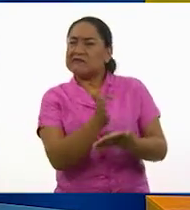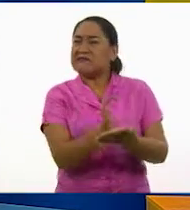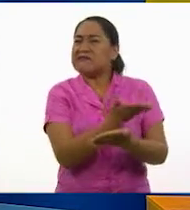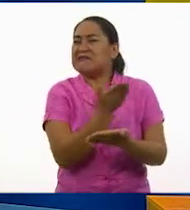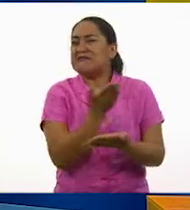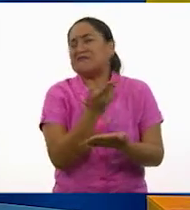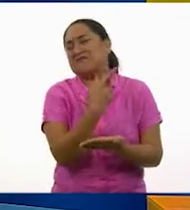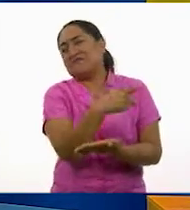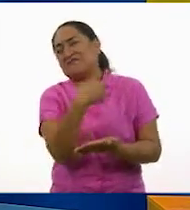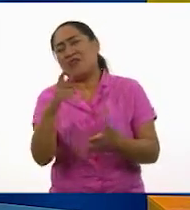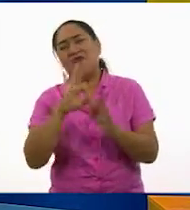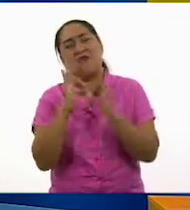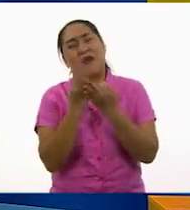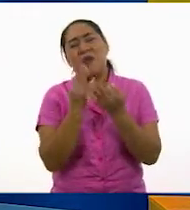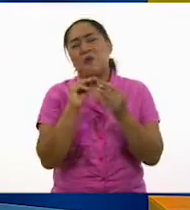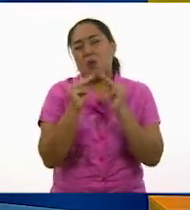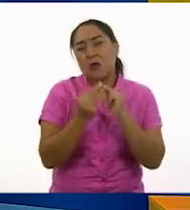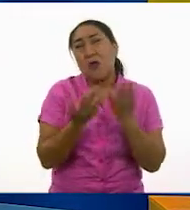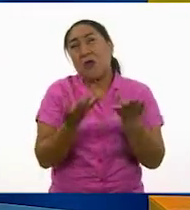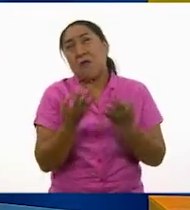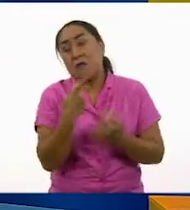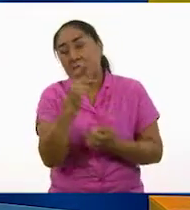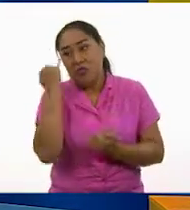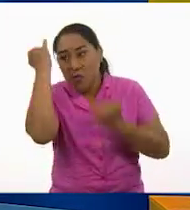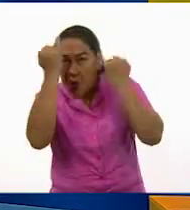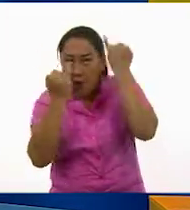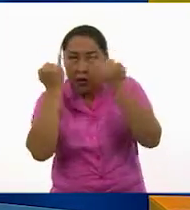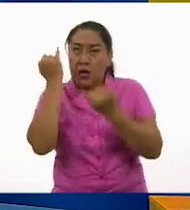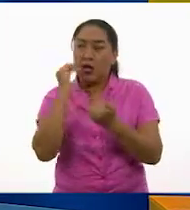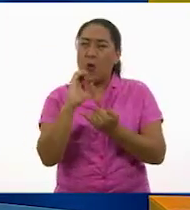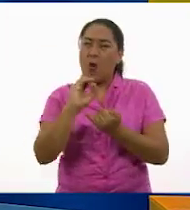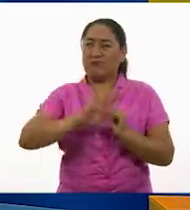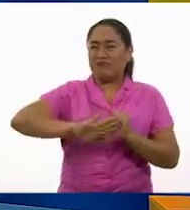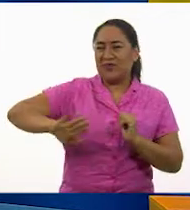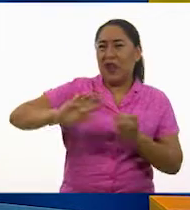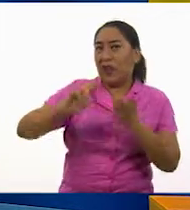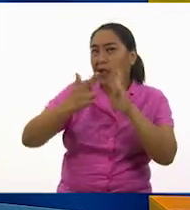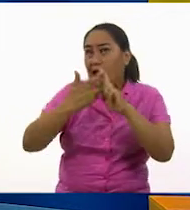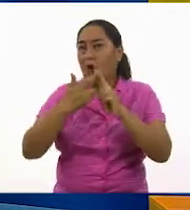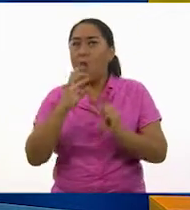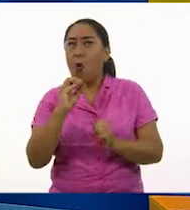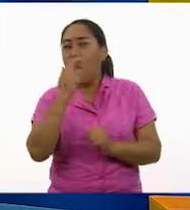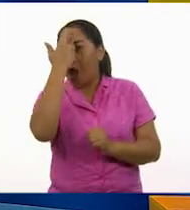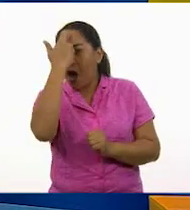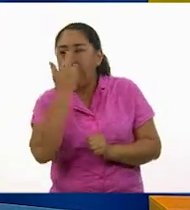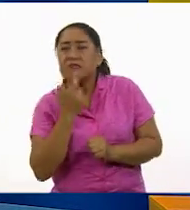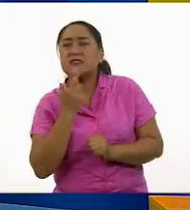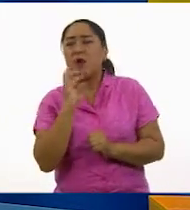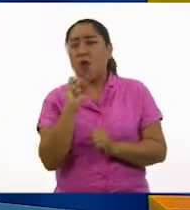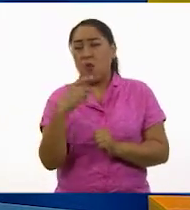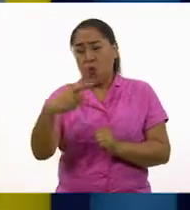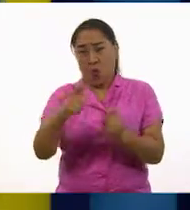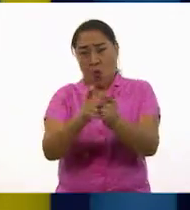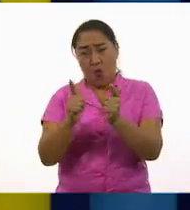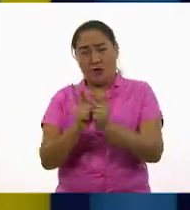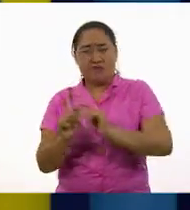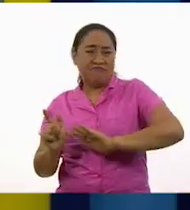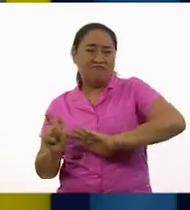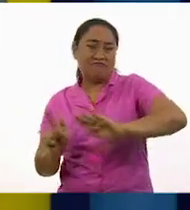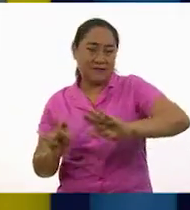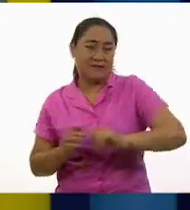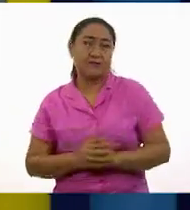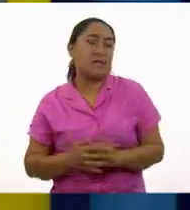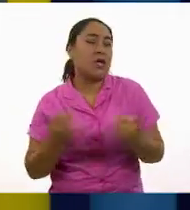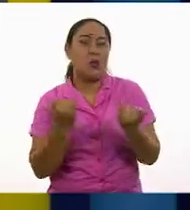a respetar diversidad humana? ¿O un grupo al que pertenecen? Como las